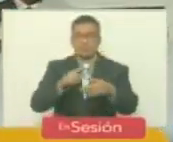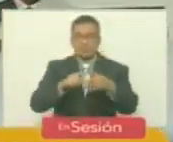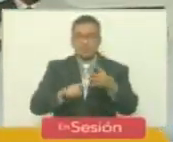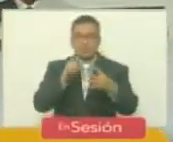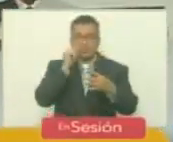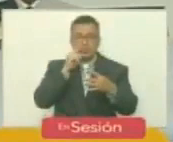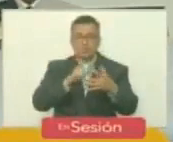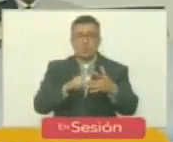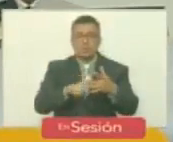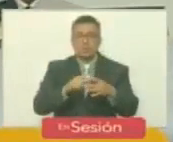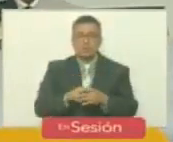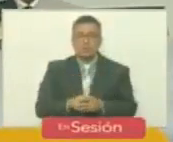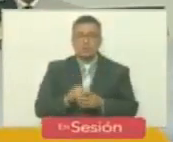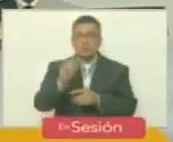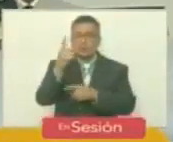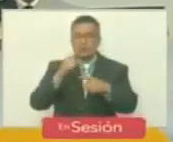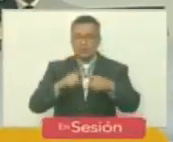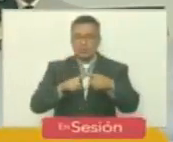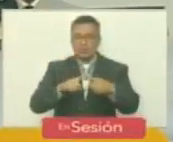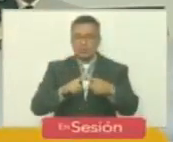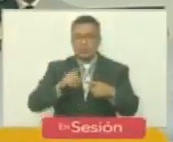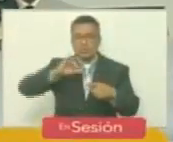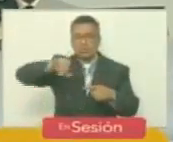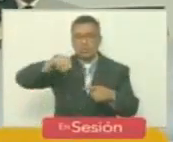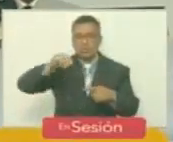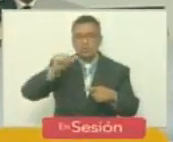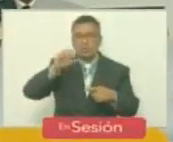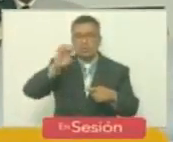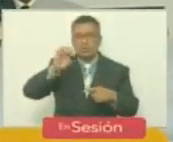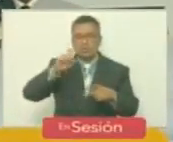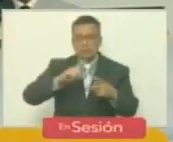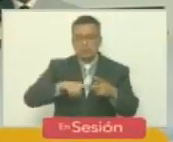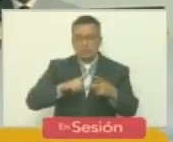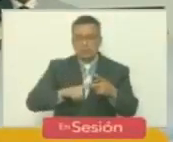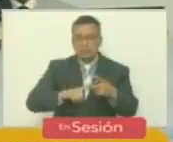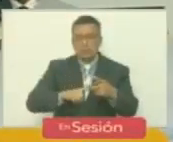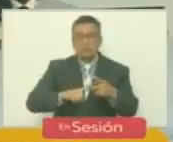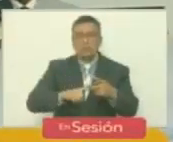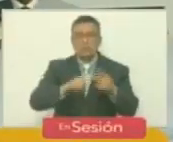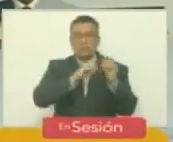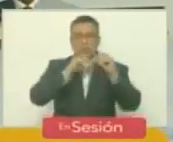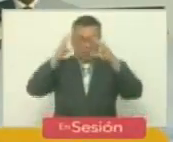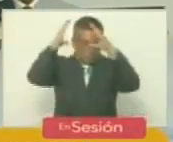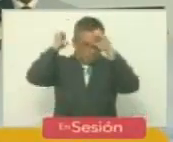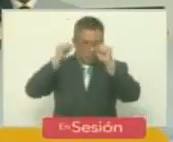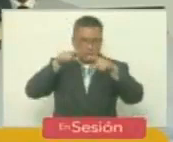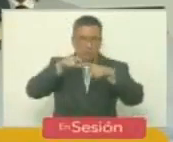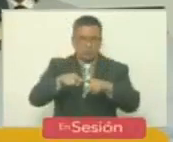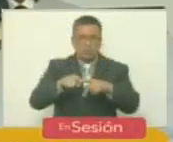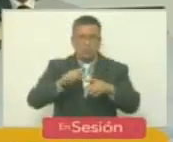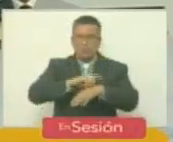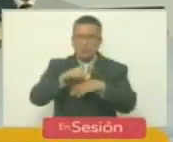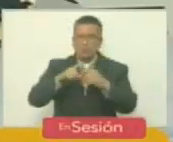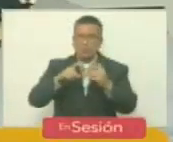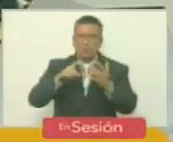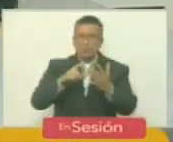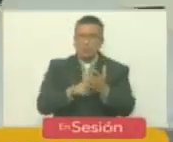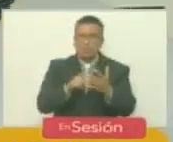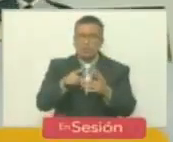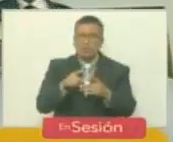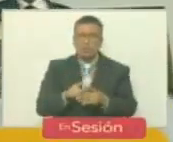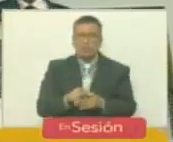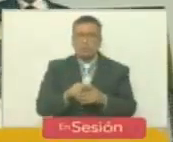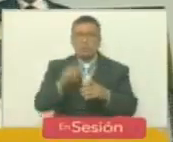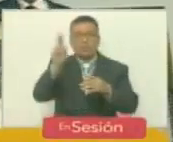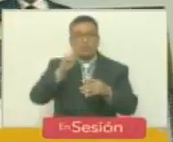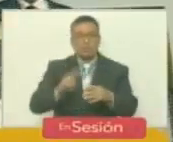ciudadanos. Uno, ciudadano José Rafael Silva Aponte, como embajador extraordinario y plenipotenciario de